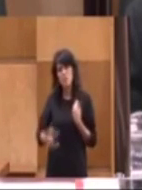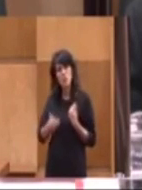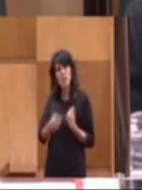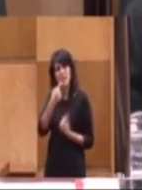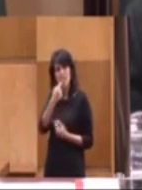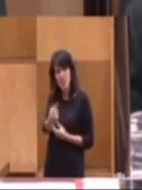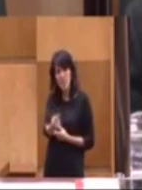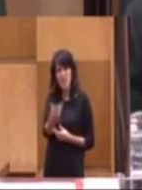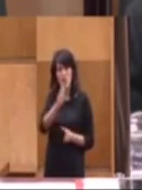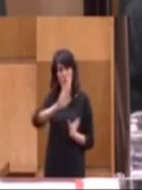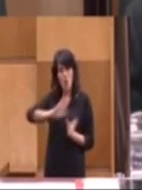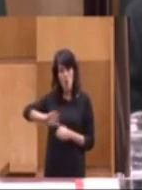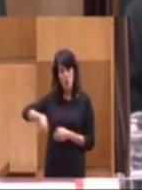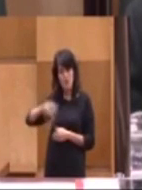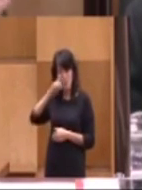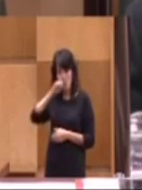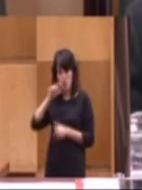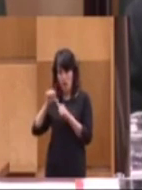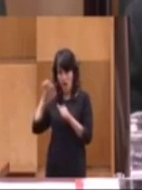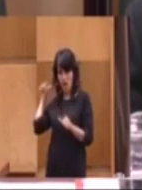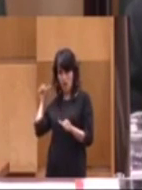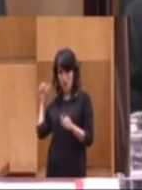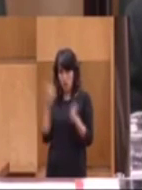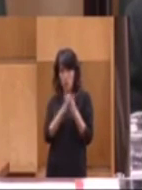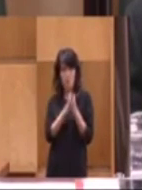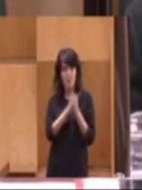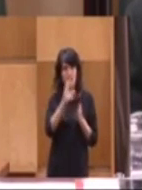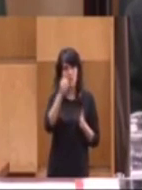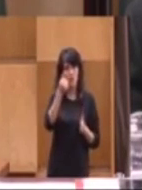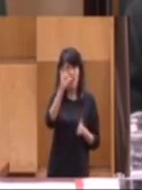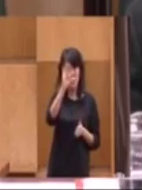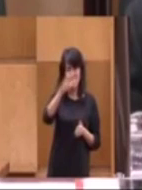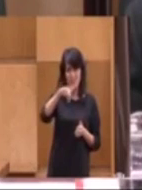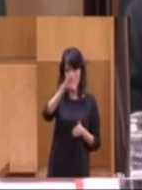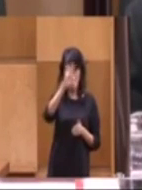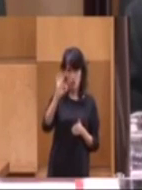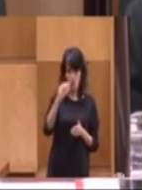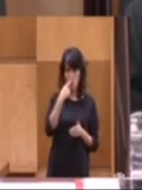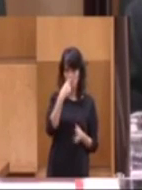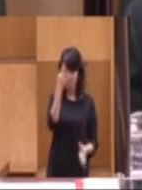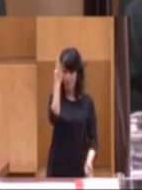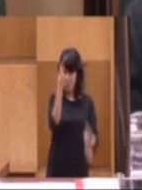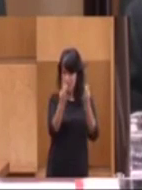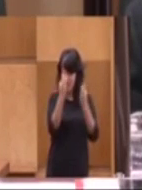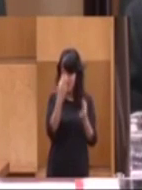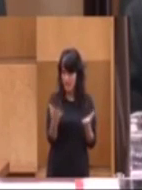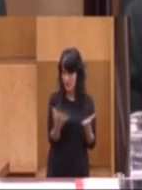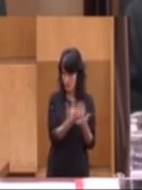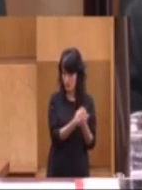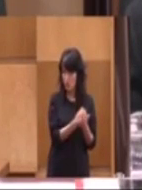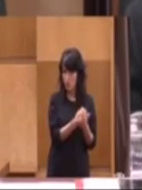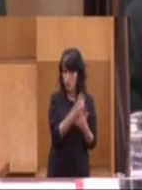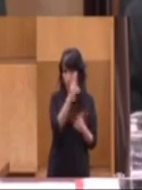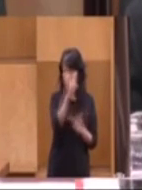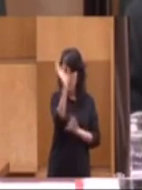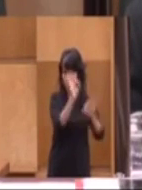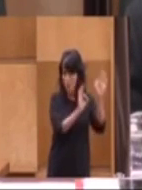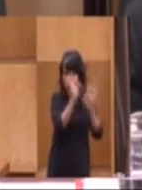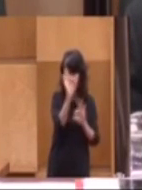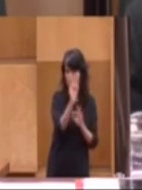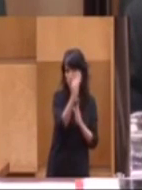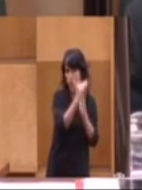señalar que durante estos últimos años, y el compañero Carmelo Asensio ha hecho un detalle proceroso de todos los tantos por ciento